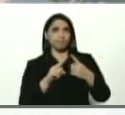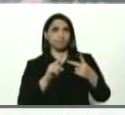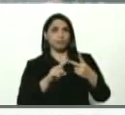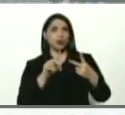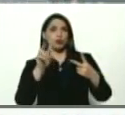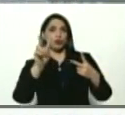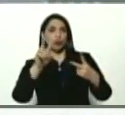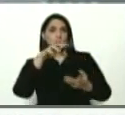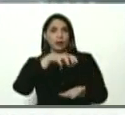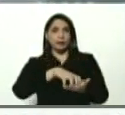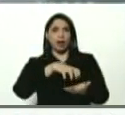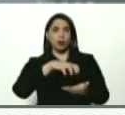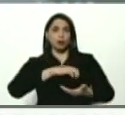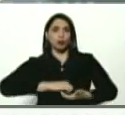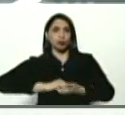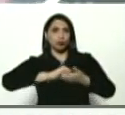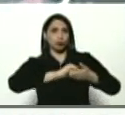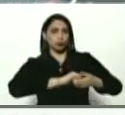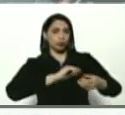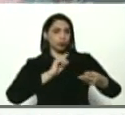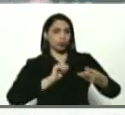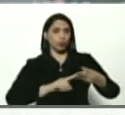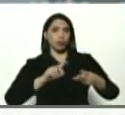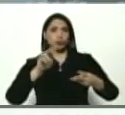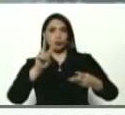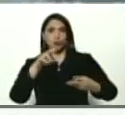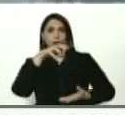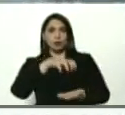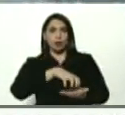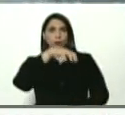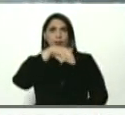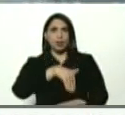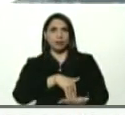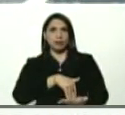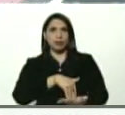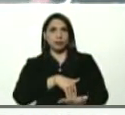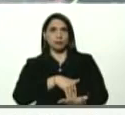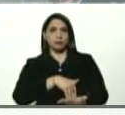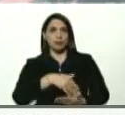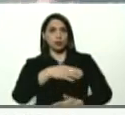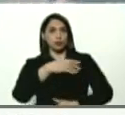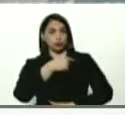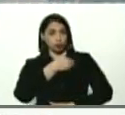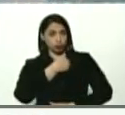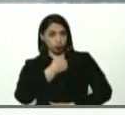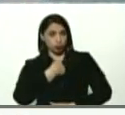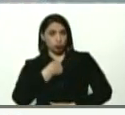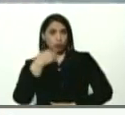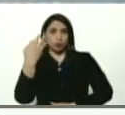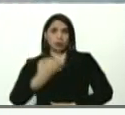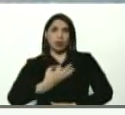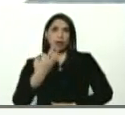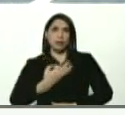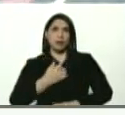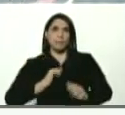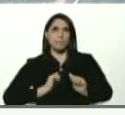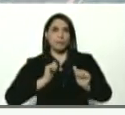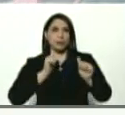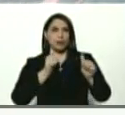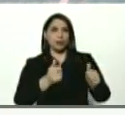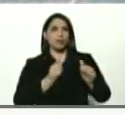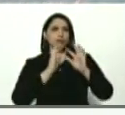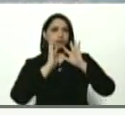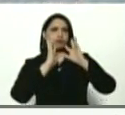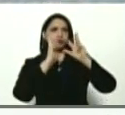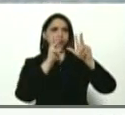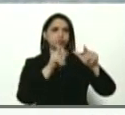2 en el Estado Trujillo, 2 en el Estado Miranda. Yo, como siempre, voy a proceder a dar los